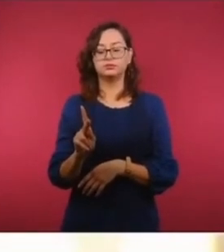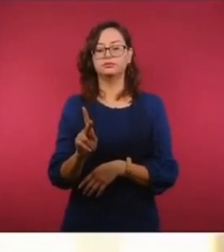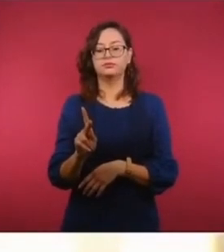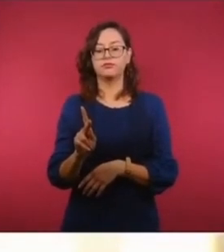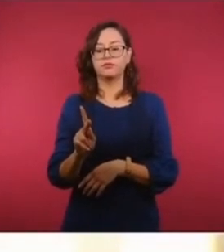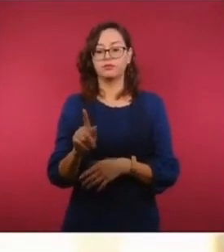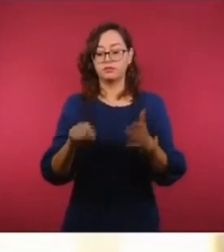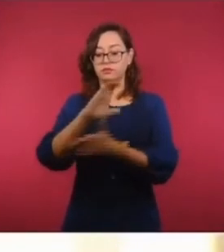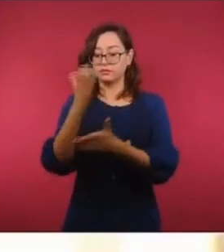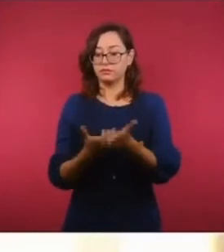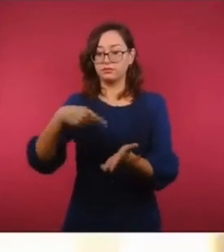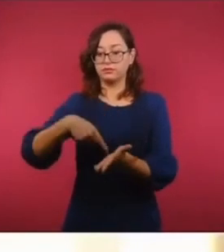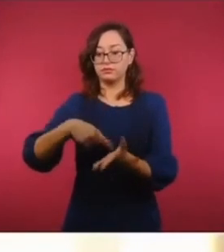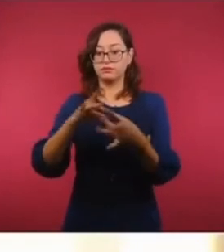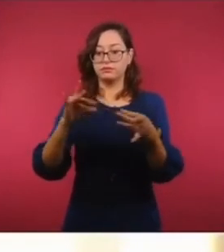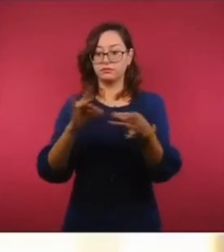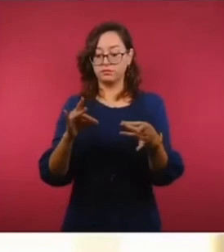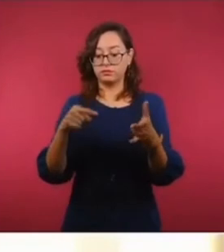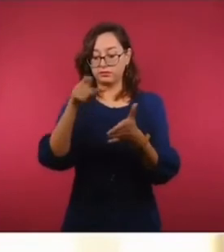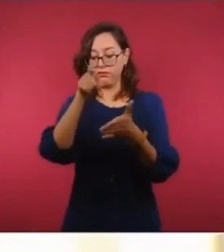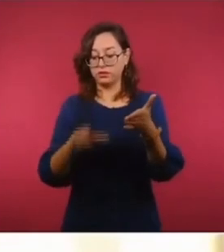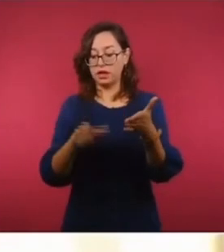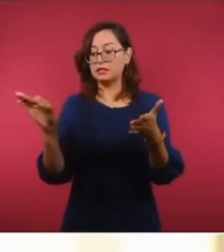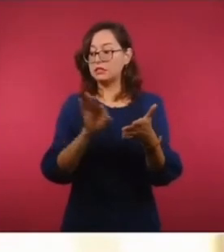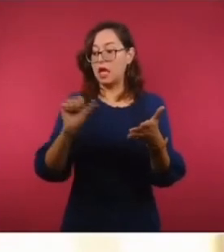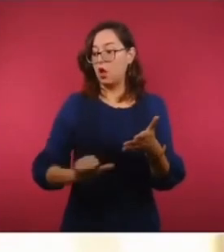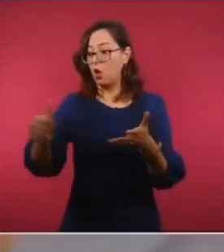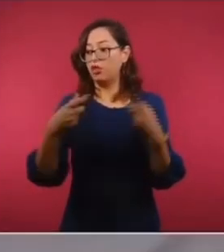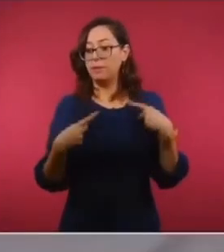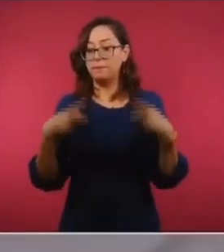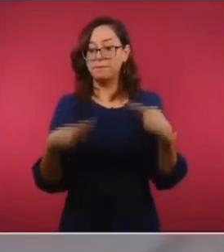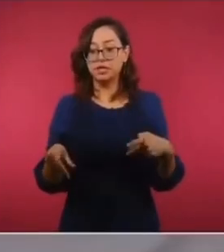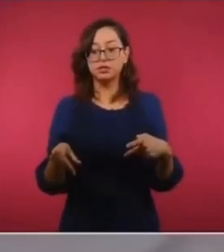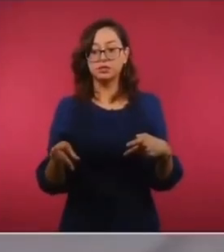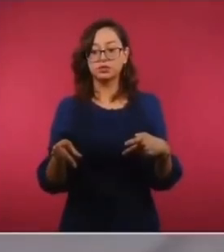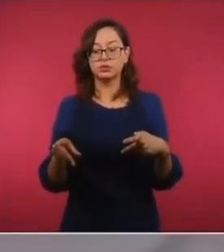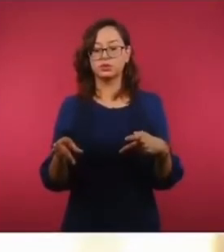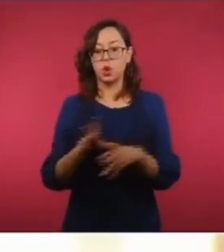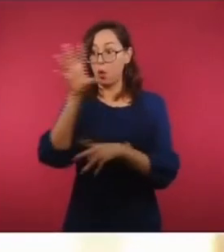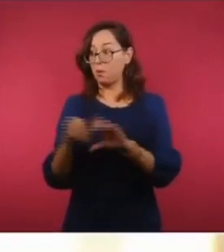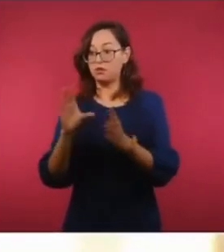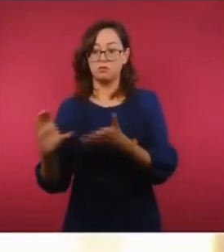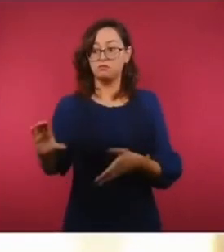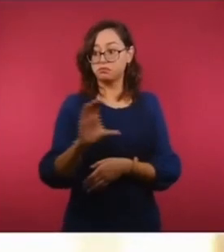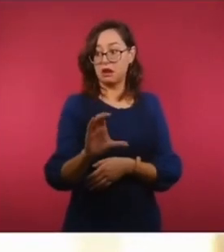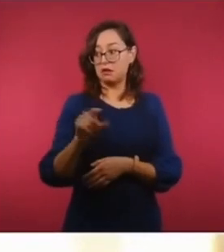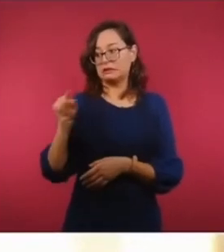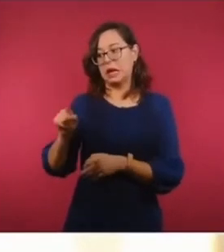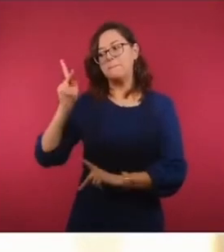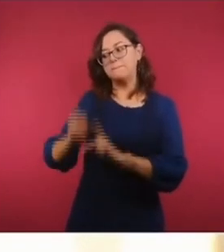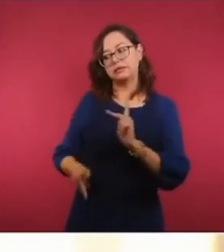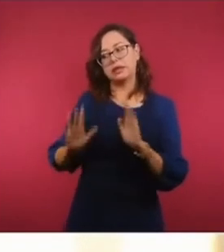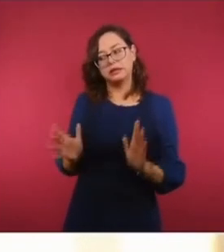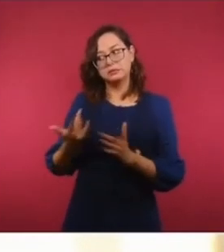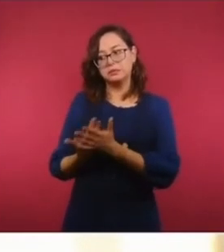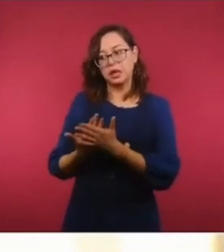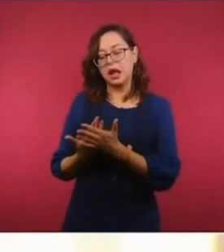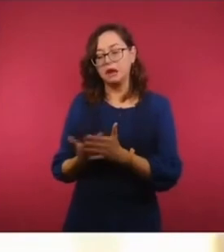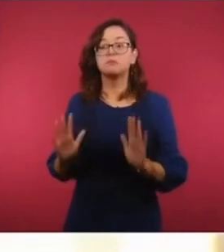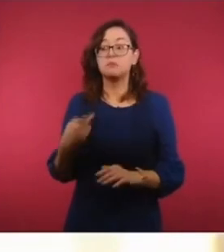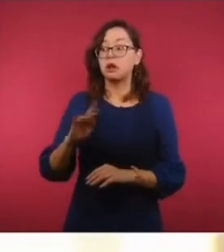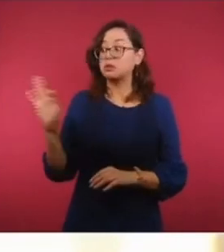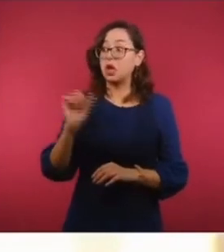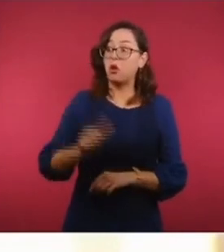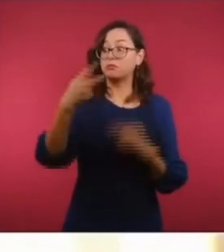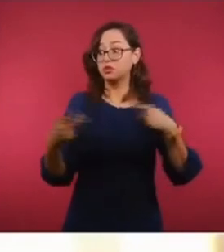en la que, si aparece otro comprador, pueda venderse el